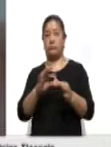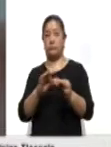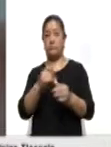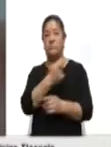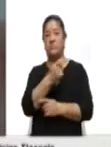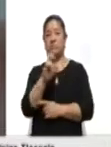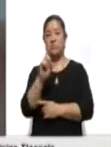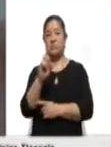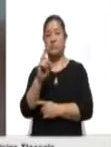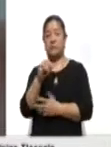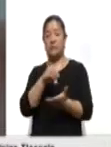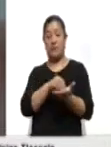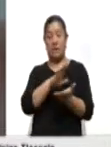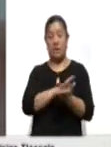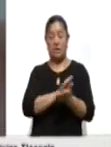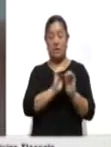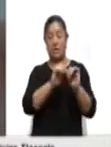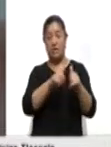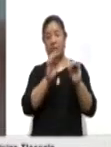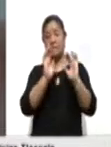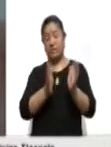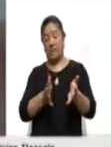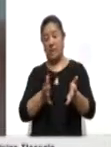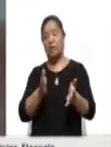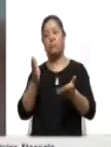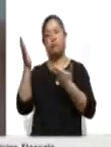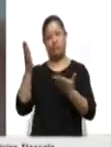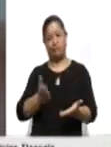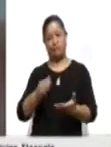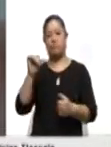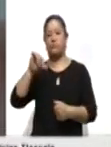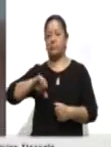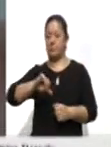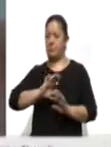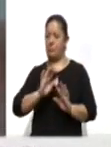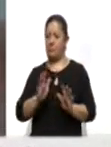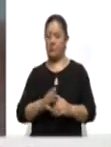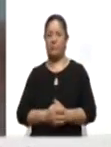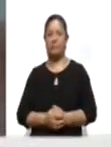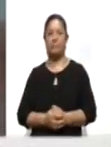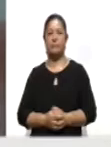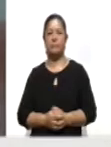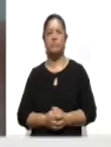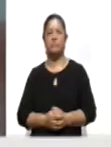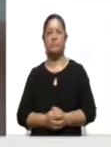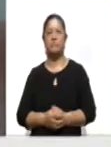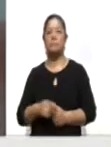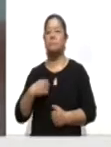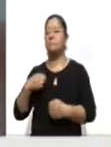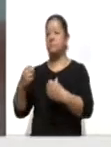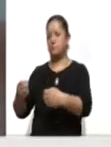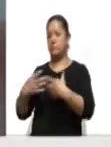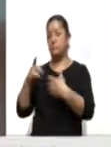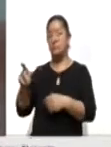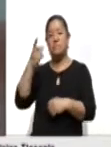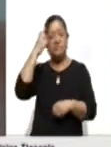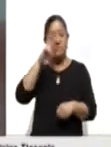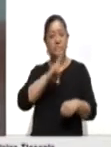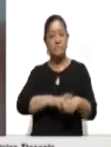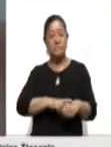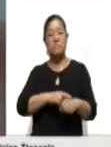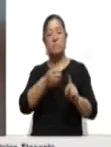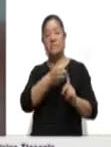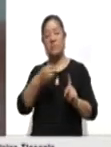130 registros recibidos hasta el día de hoy, es el dato que se me ha compartido por parte de la Dirección de Organización